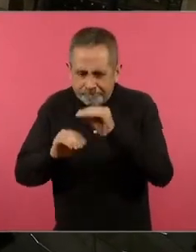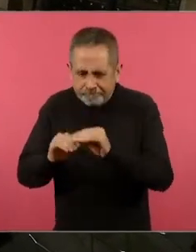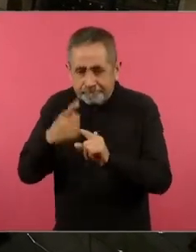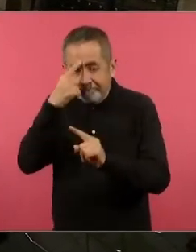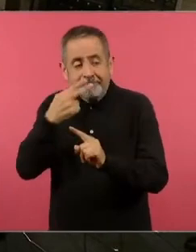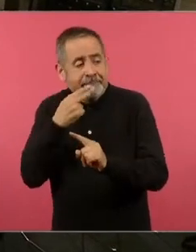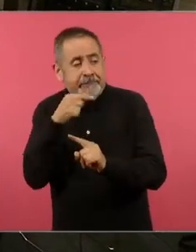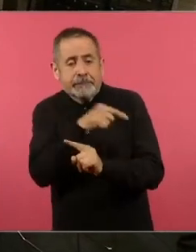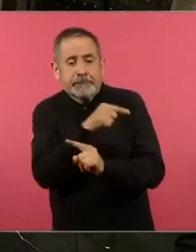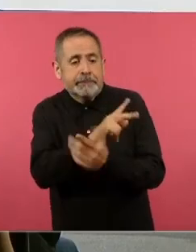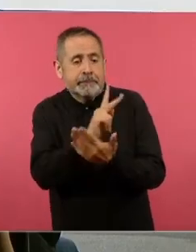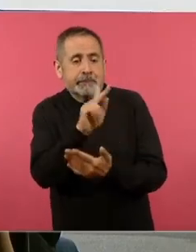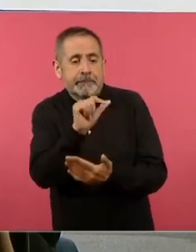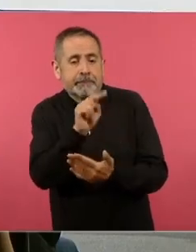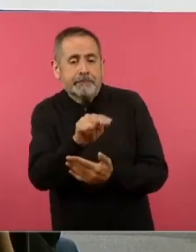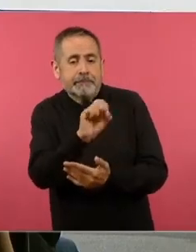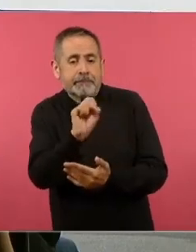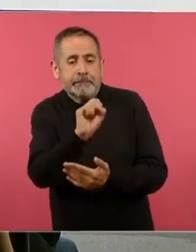planes sintéticos